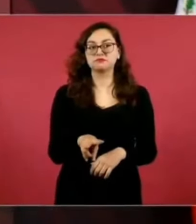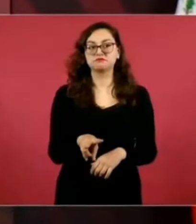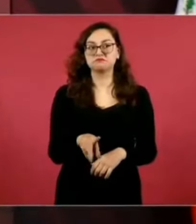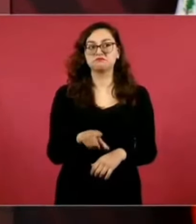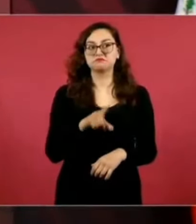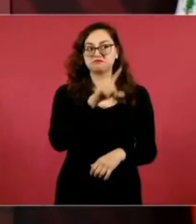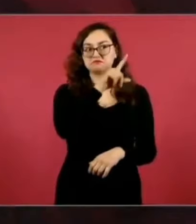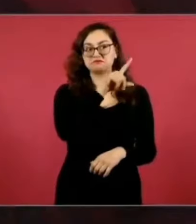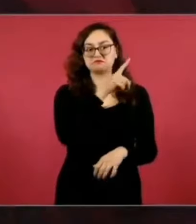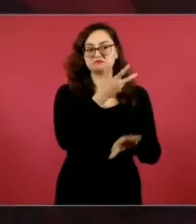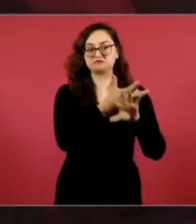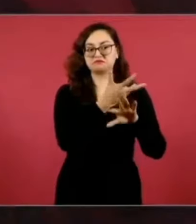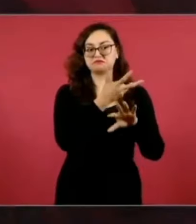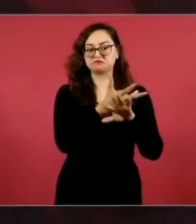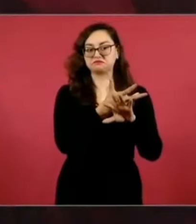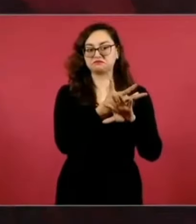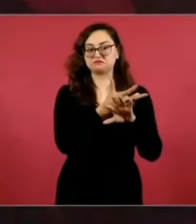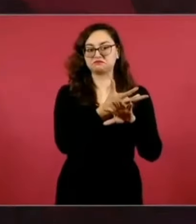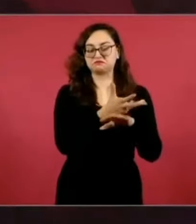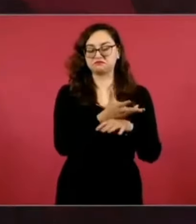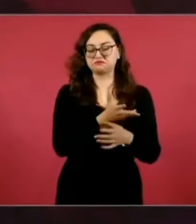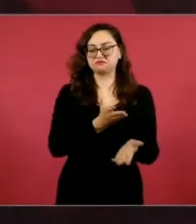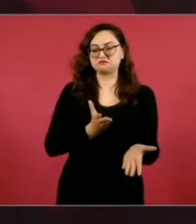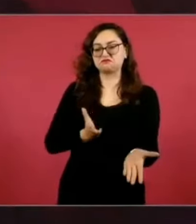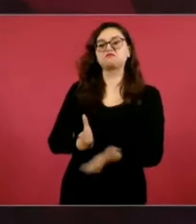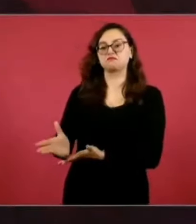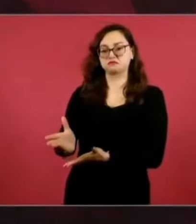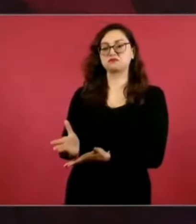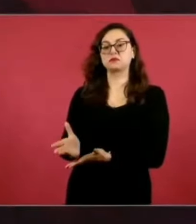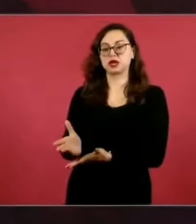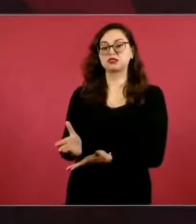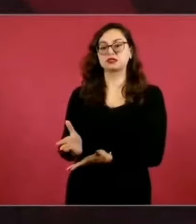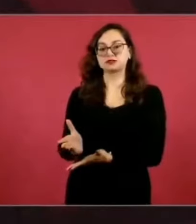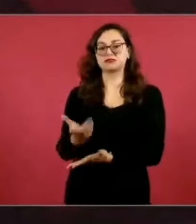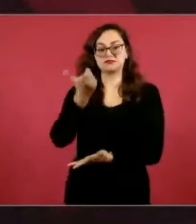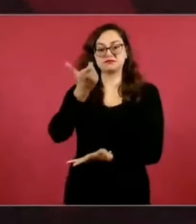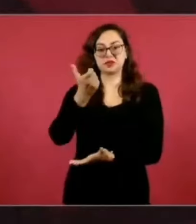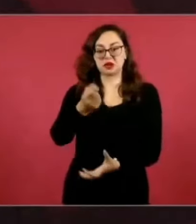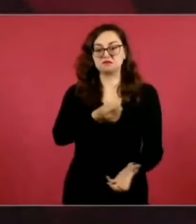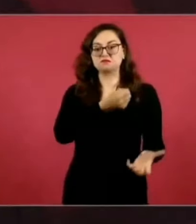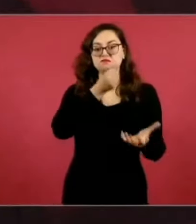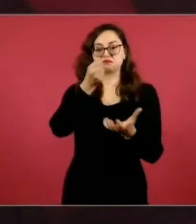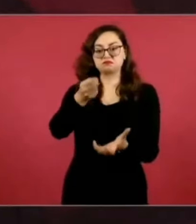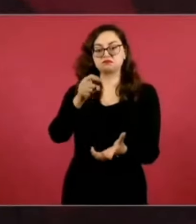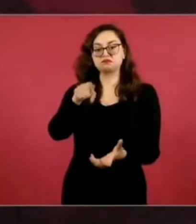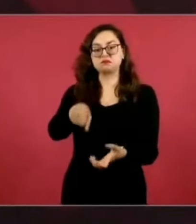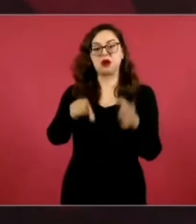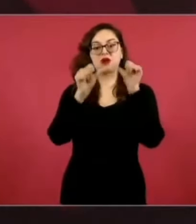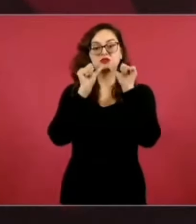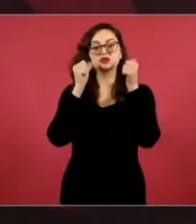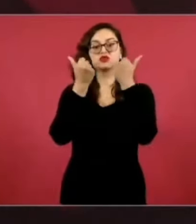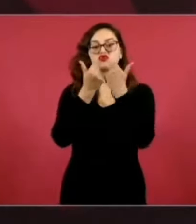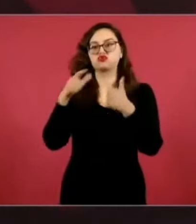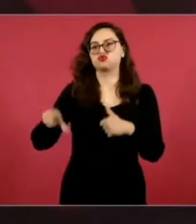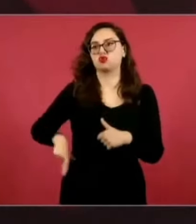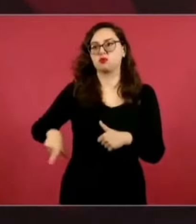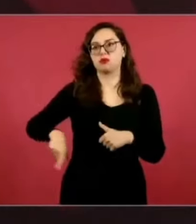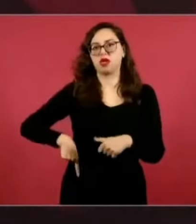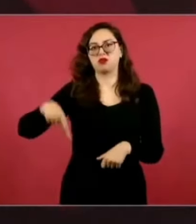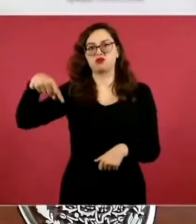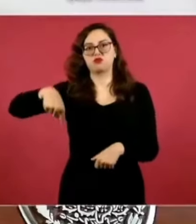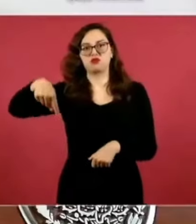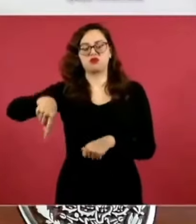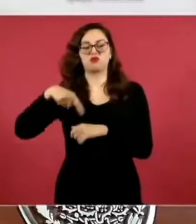injerencia del gobierno de Estados Unidos en